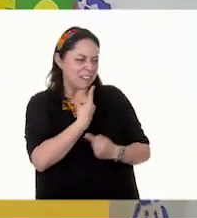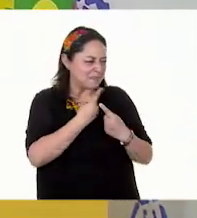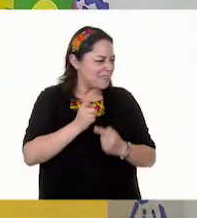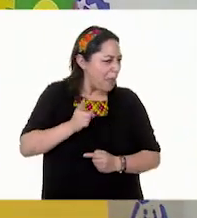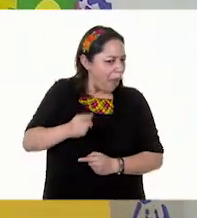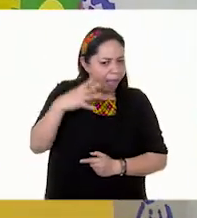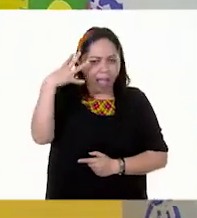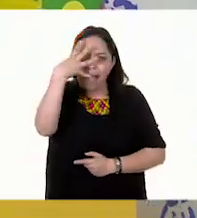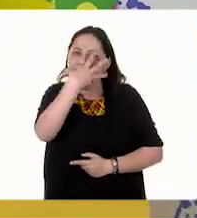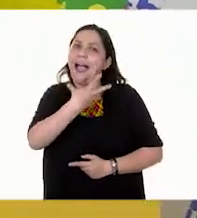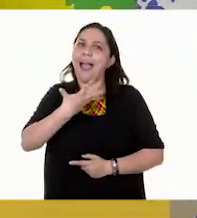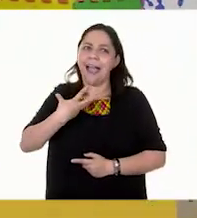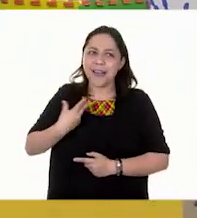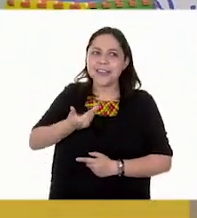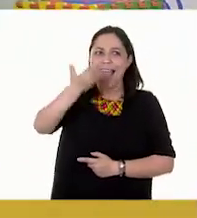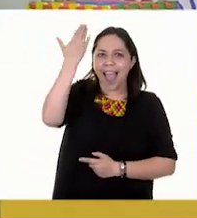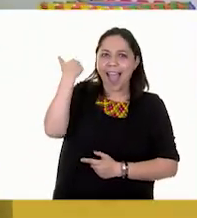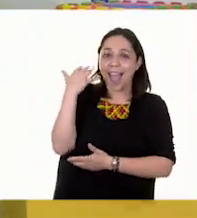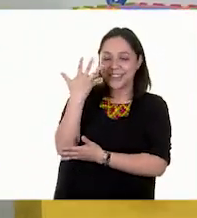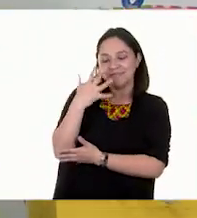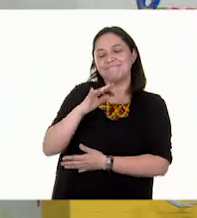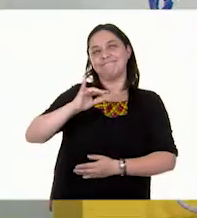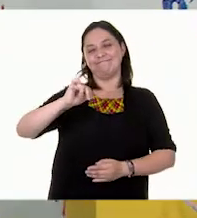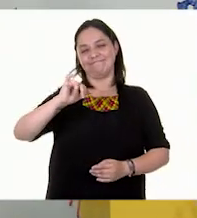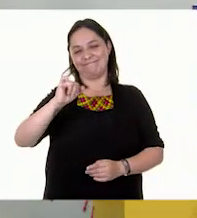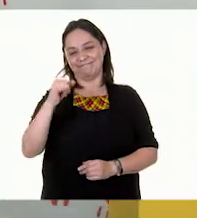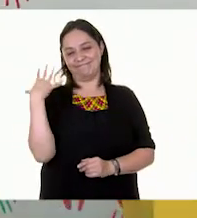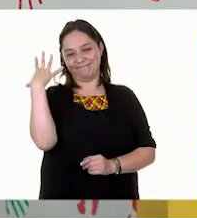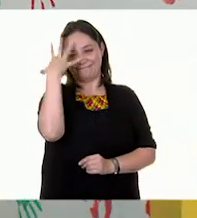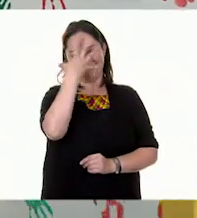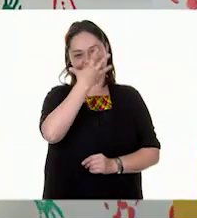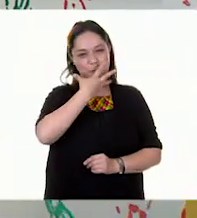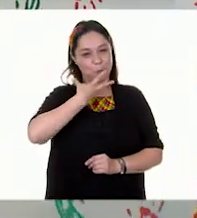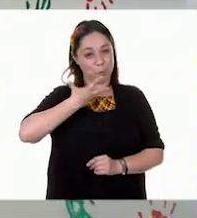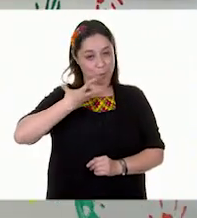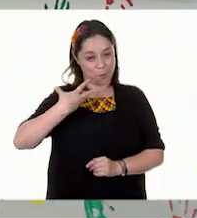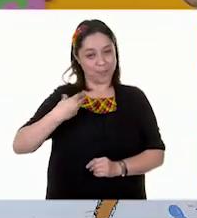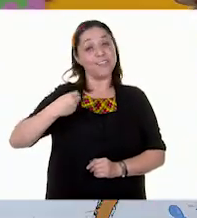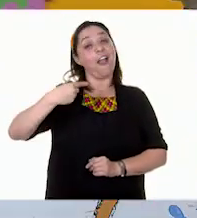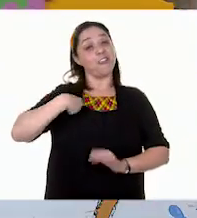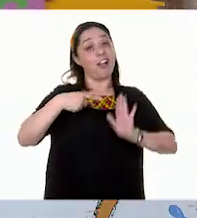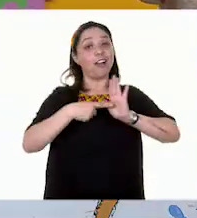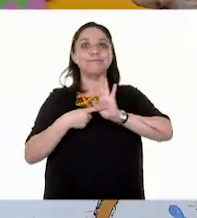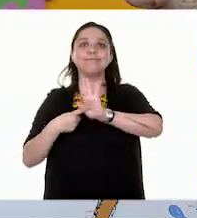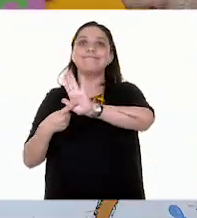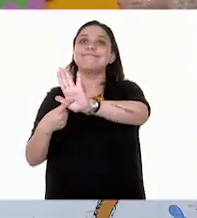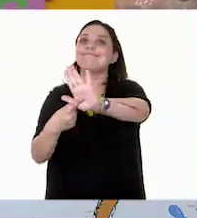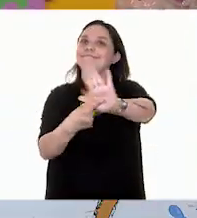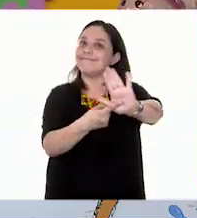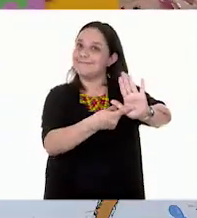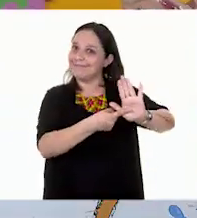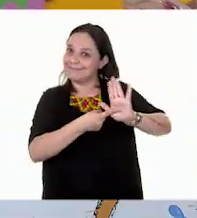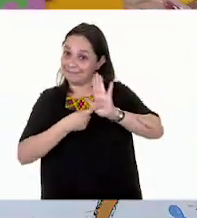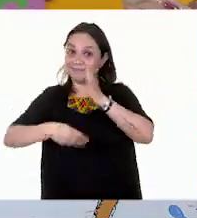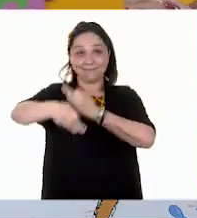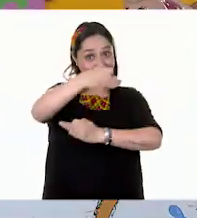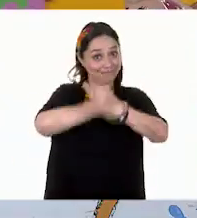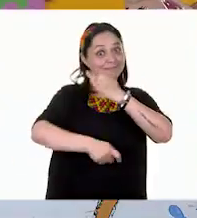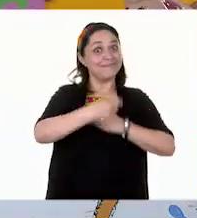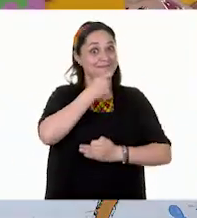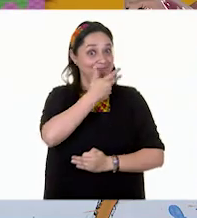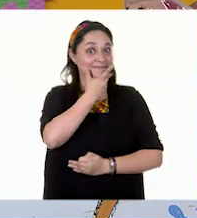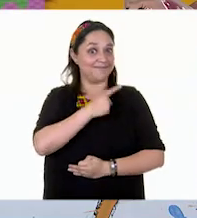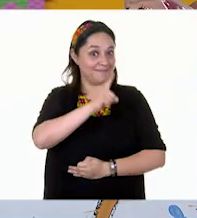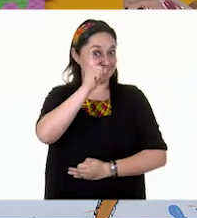¡Qué bello arbolito! ¡Ay, está muy bonito! Se los quiero presumir a todas y a todos los niños. ¿Cómo